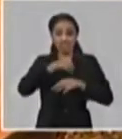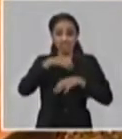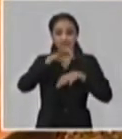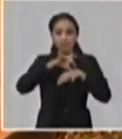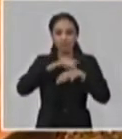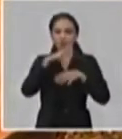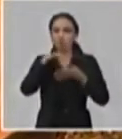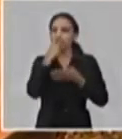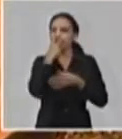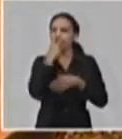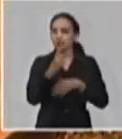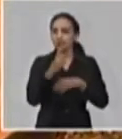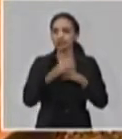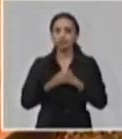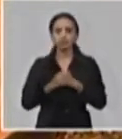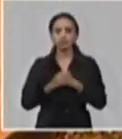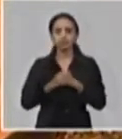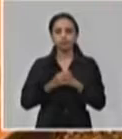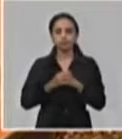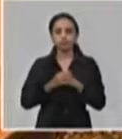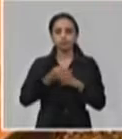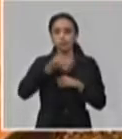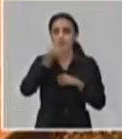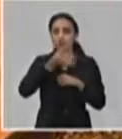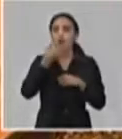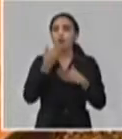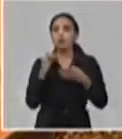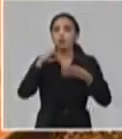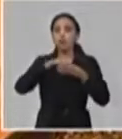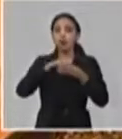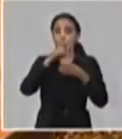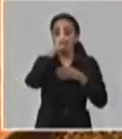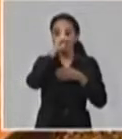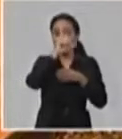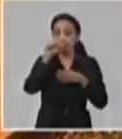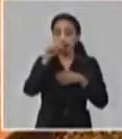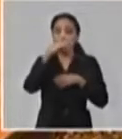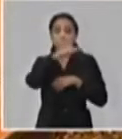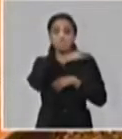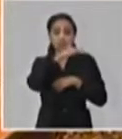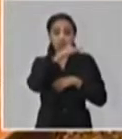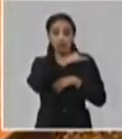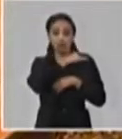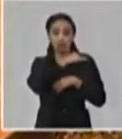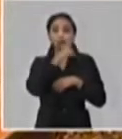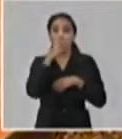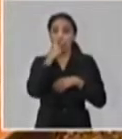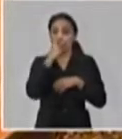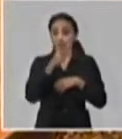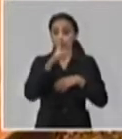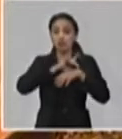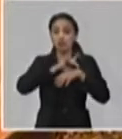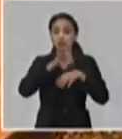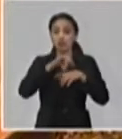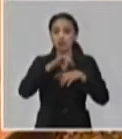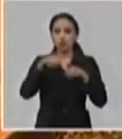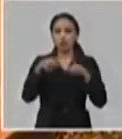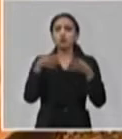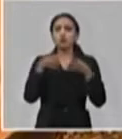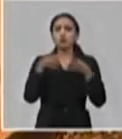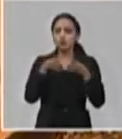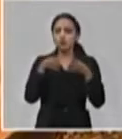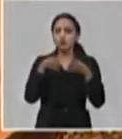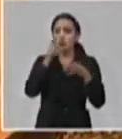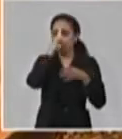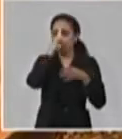Se hablaba de cómo se decidió la incorporación de los hospitales militares, pero hay otro grupo de centros que en los